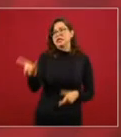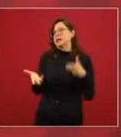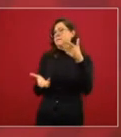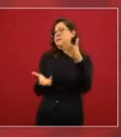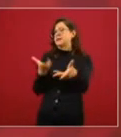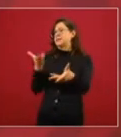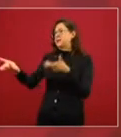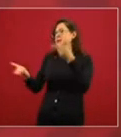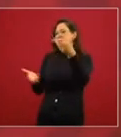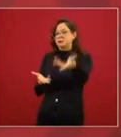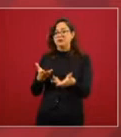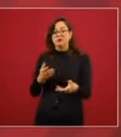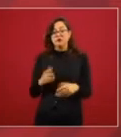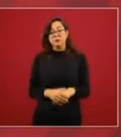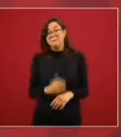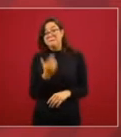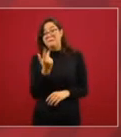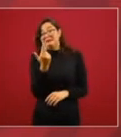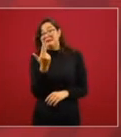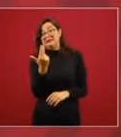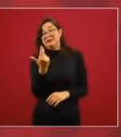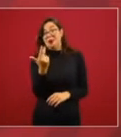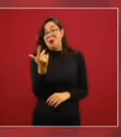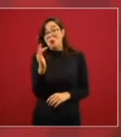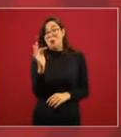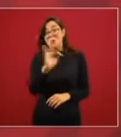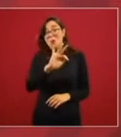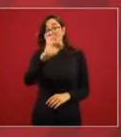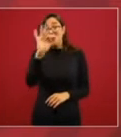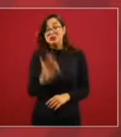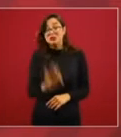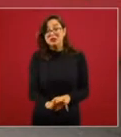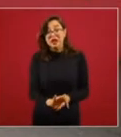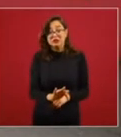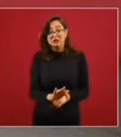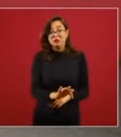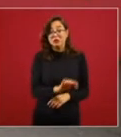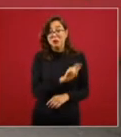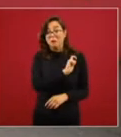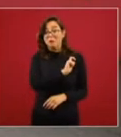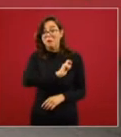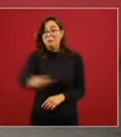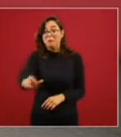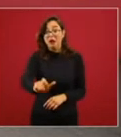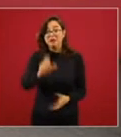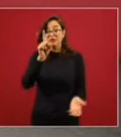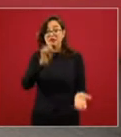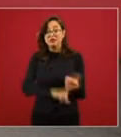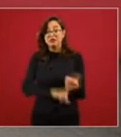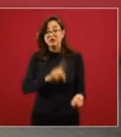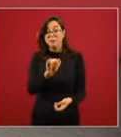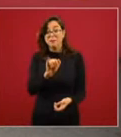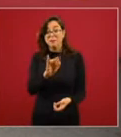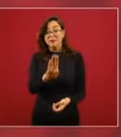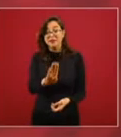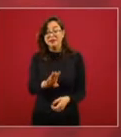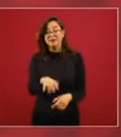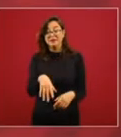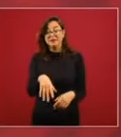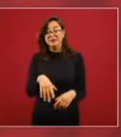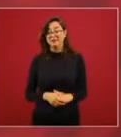al 25% de su producto con deuda ahí